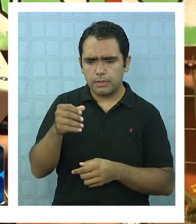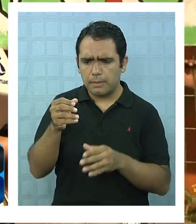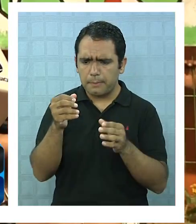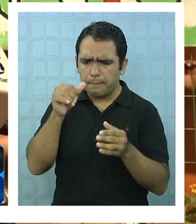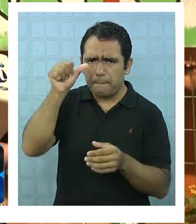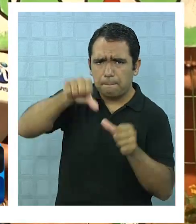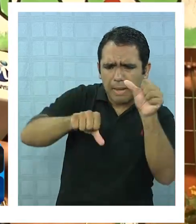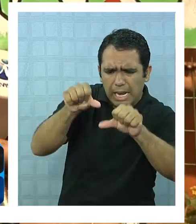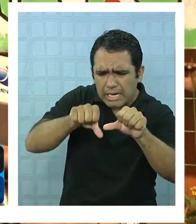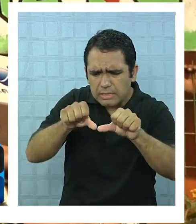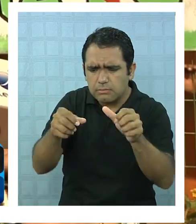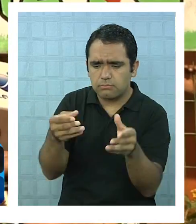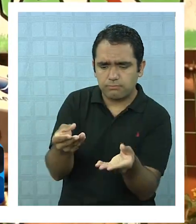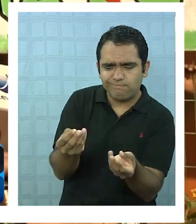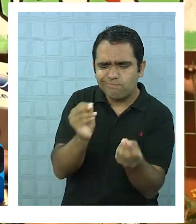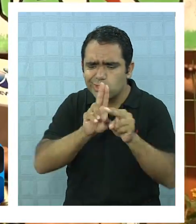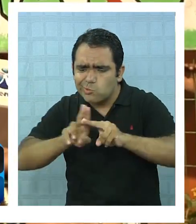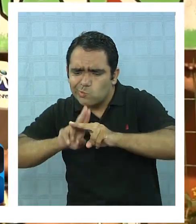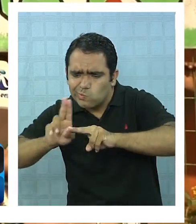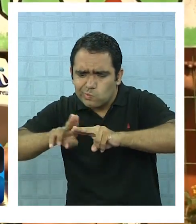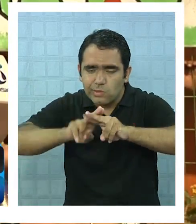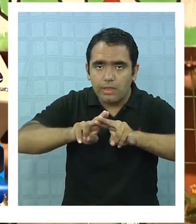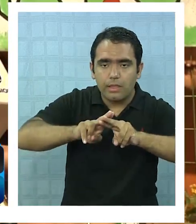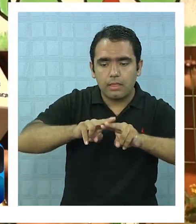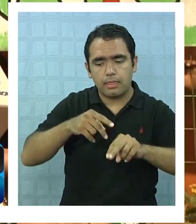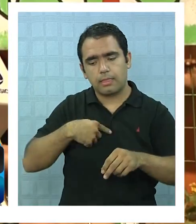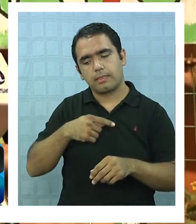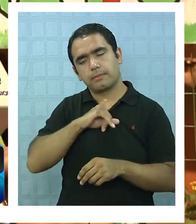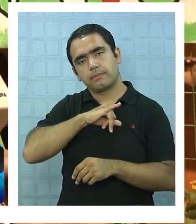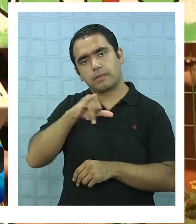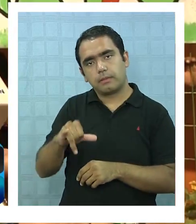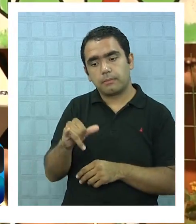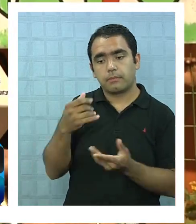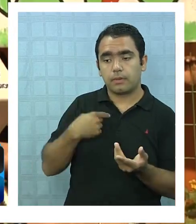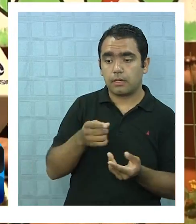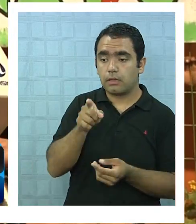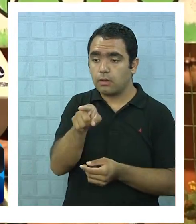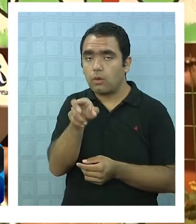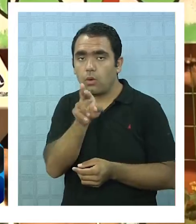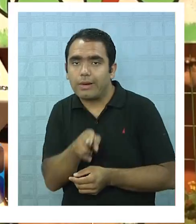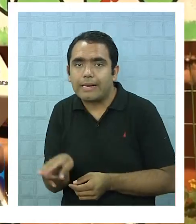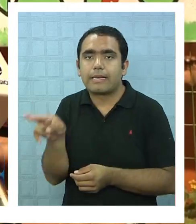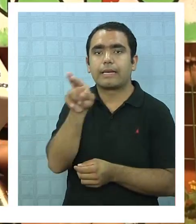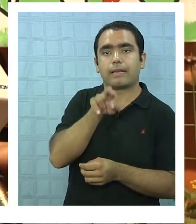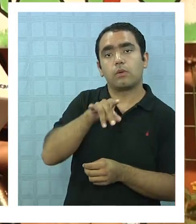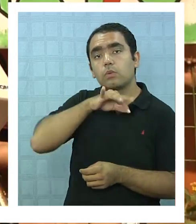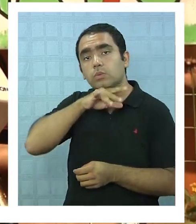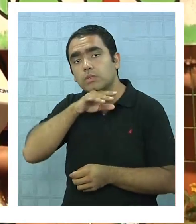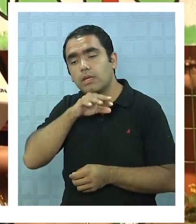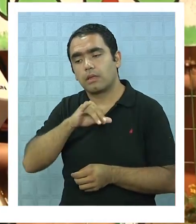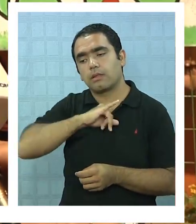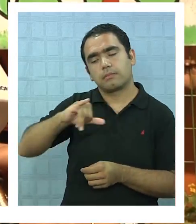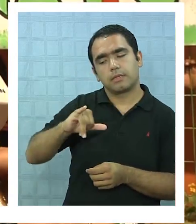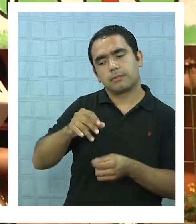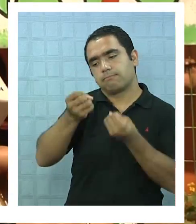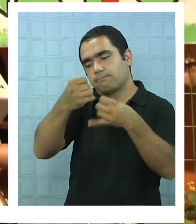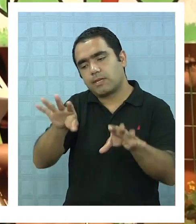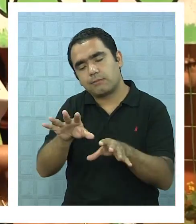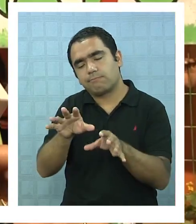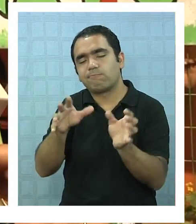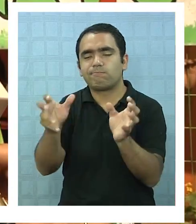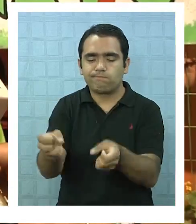echa verde, tratar de arreglarlo y no desecharlo. Después hay que tratar de reutilizar y ya en la última etapa viene el reciclaje, que es